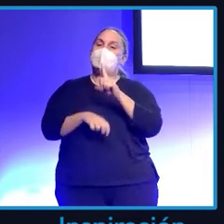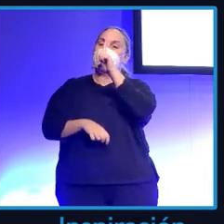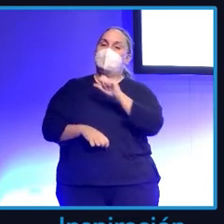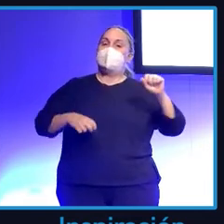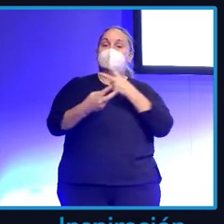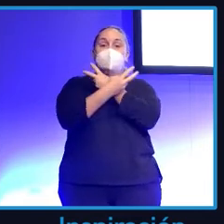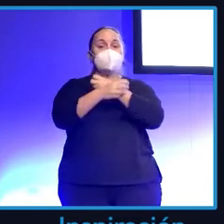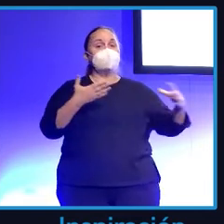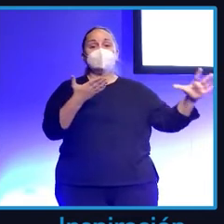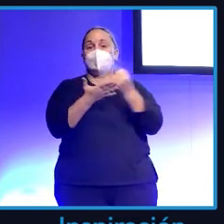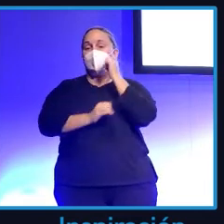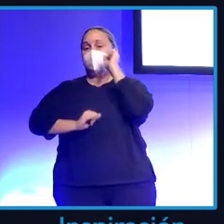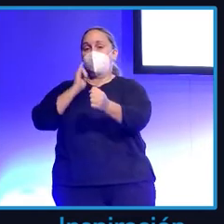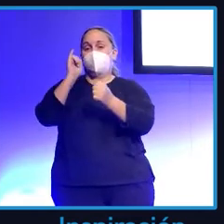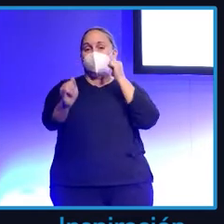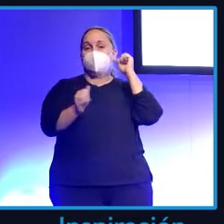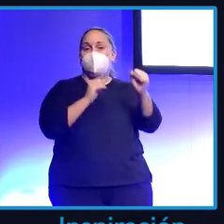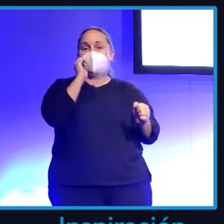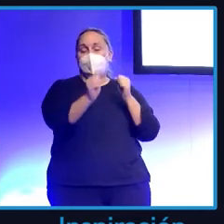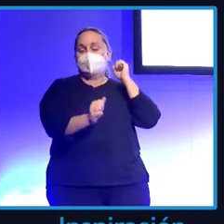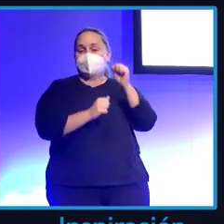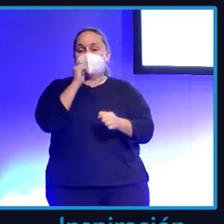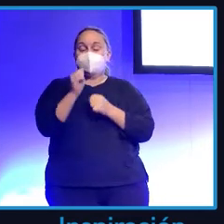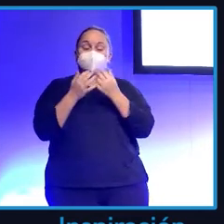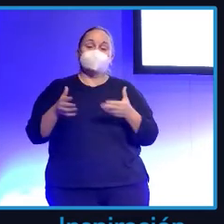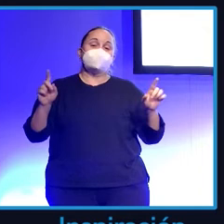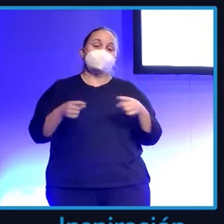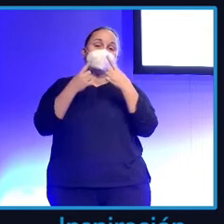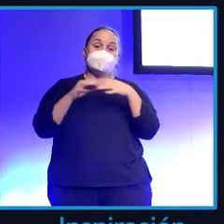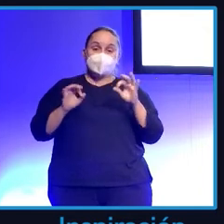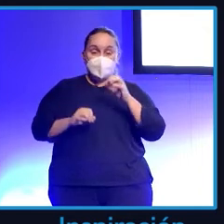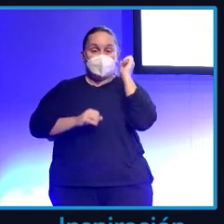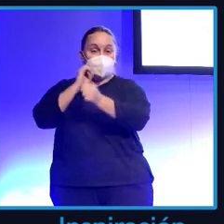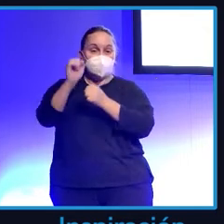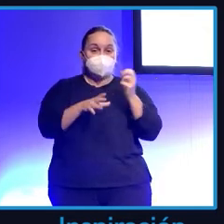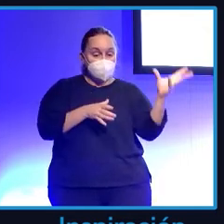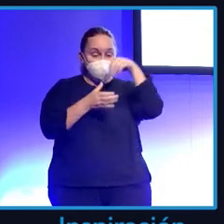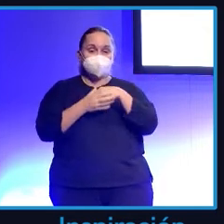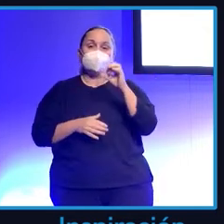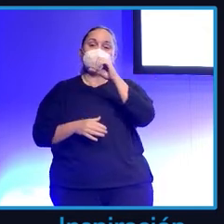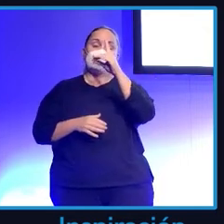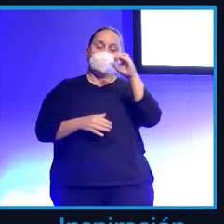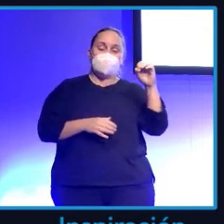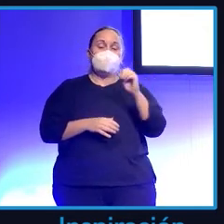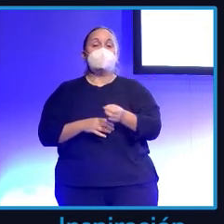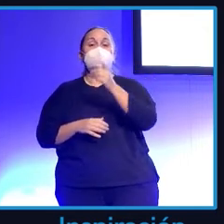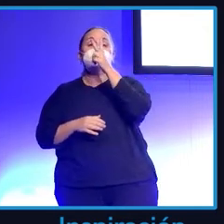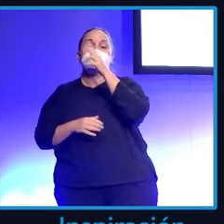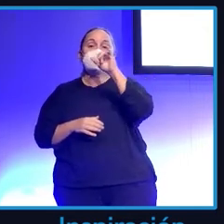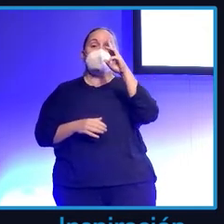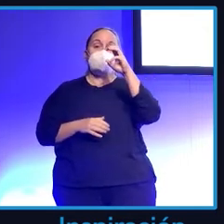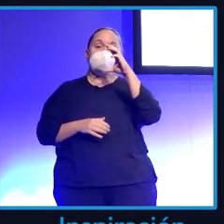toloma, ta, ta, ta, de sodio hipoclorito. Bueno,